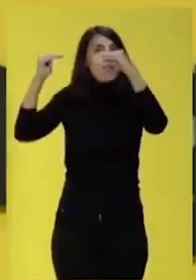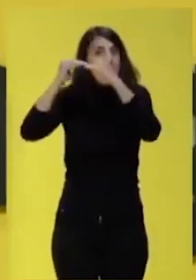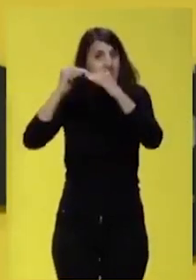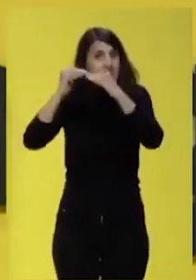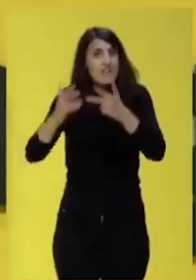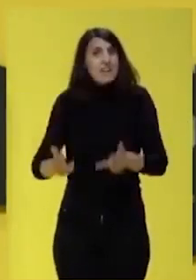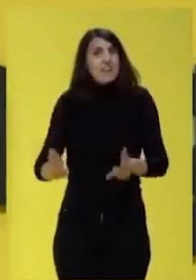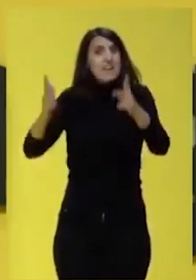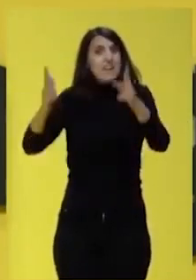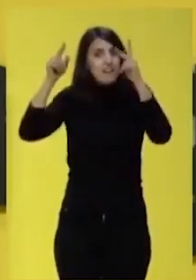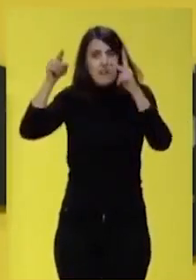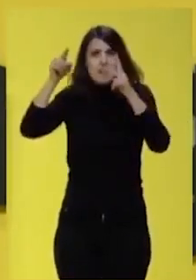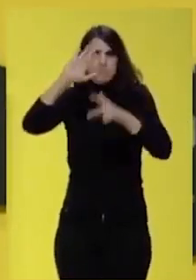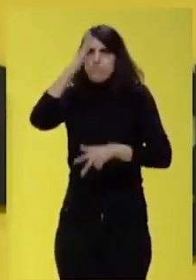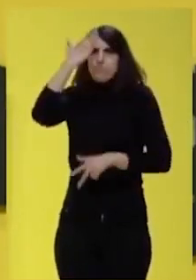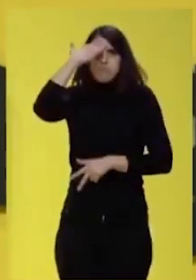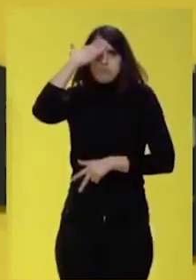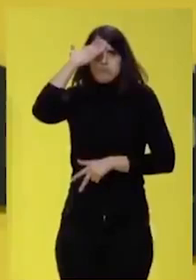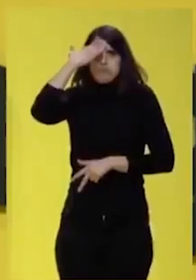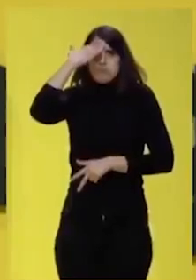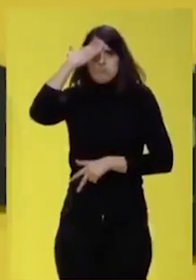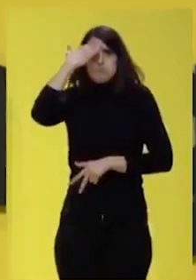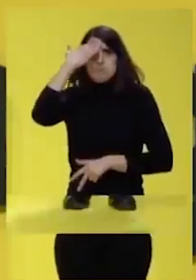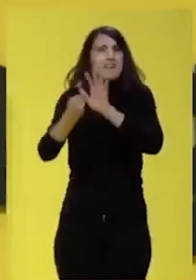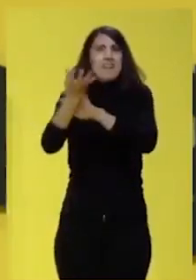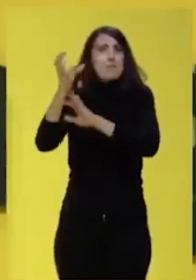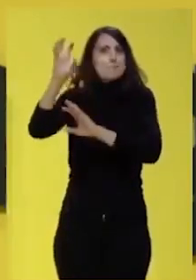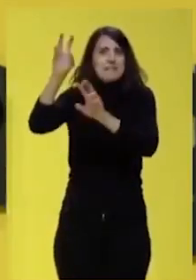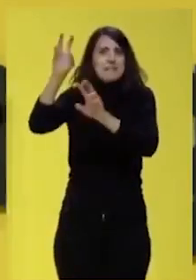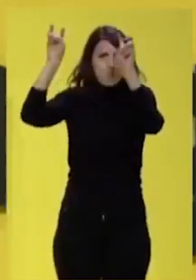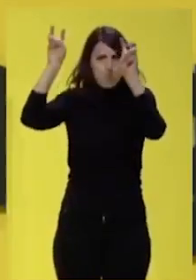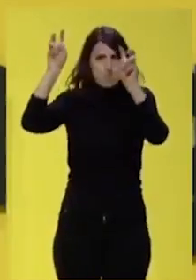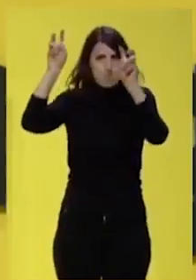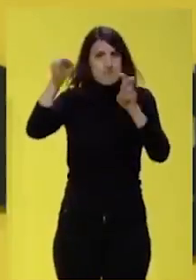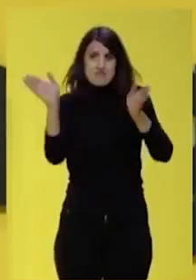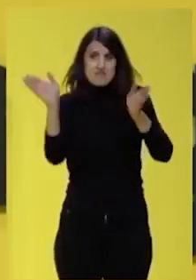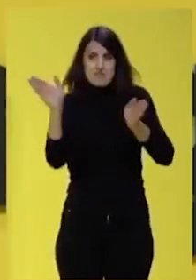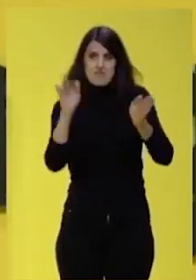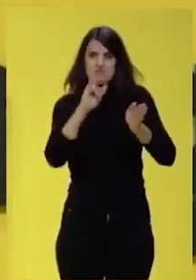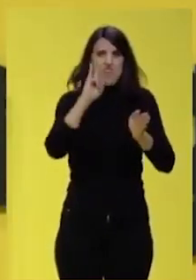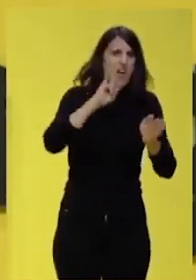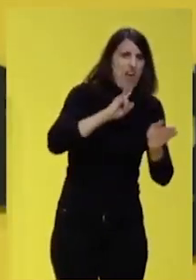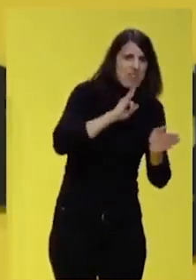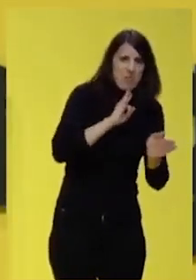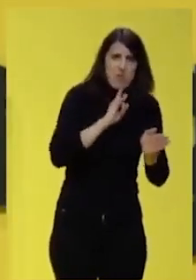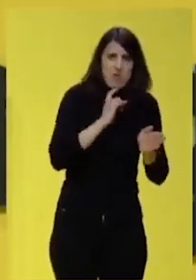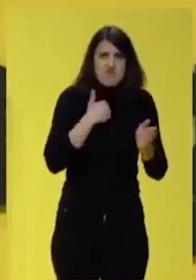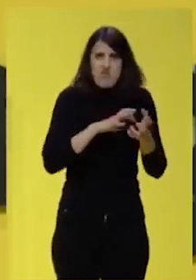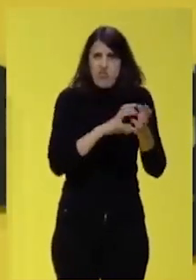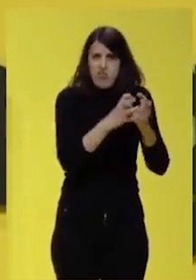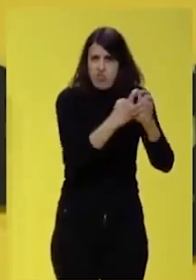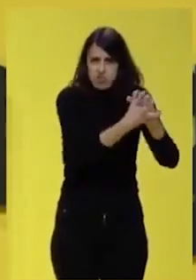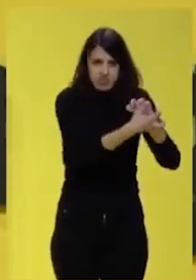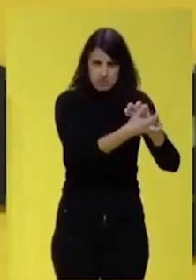y los vectores que tienen que construir otros países. Esta es la dicotomía. Un viejo régimen que está en descomposición,